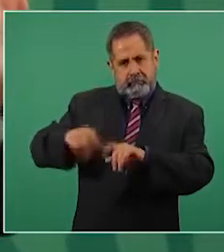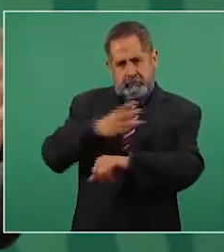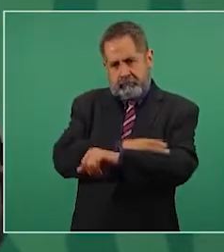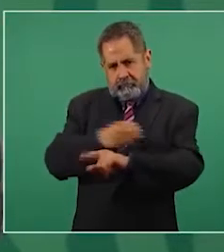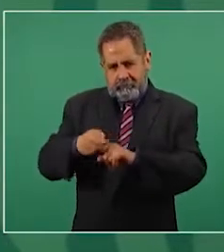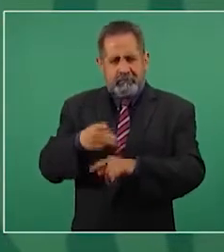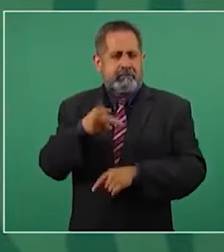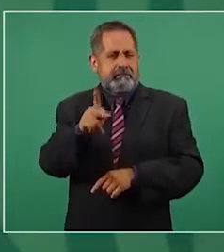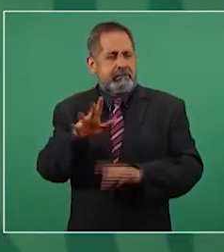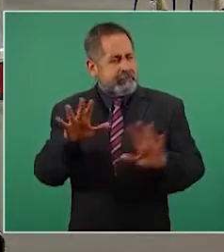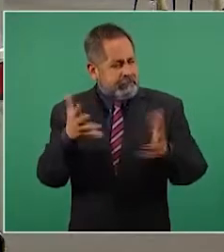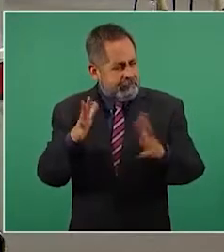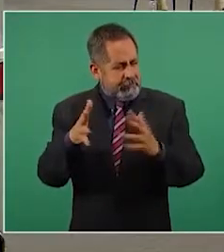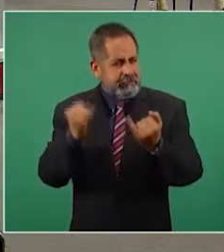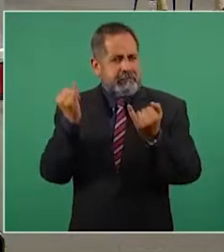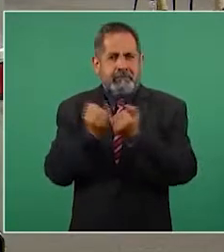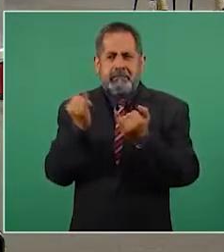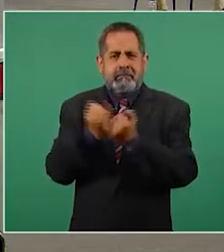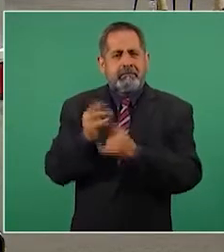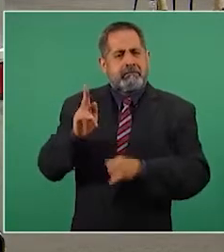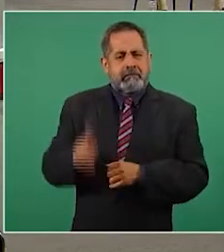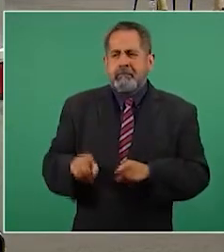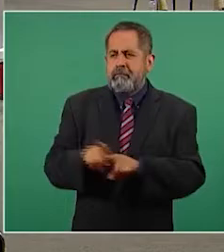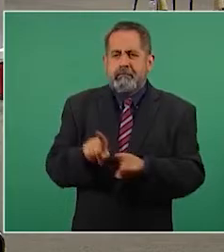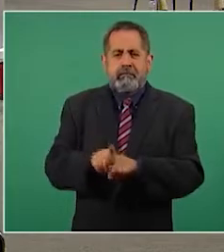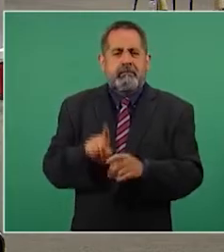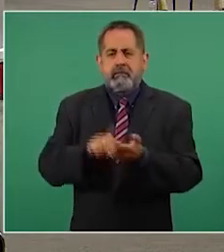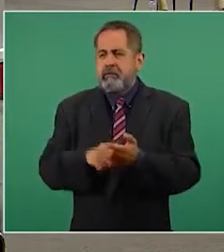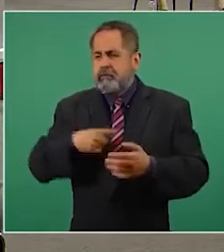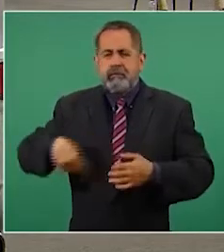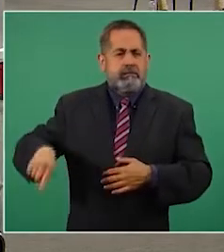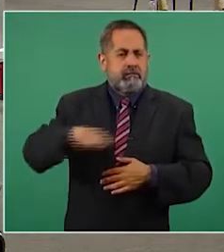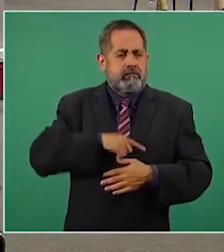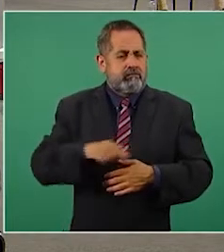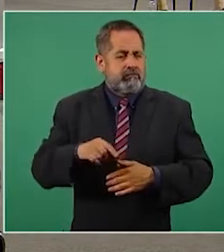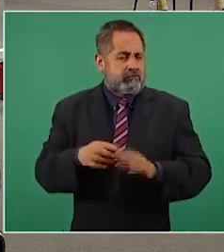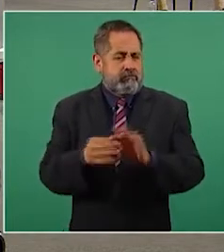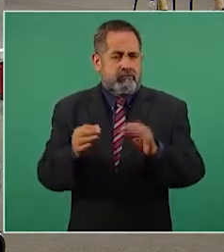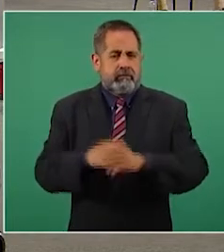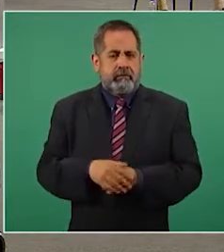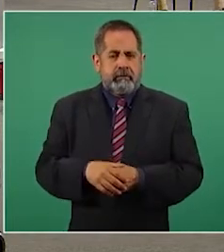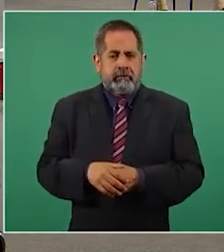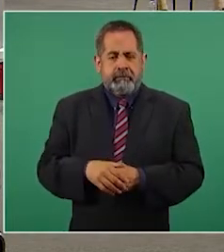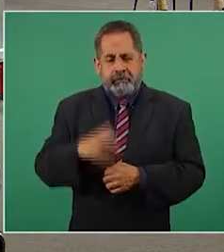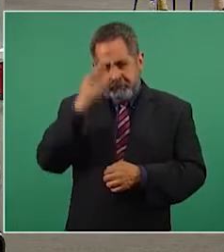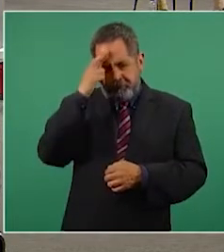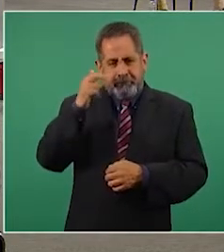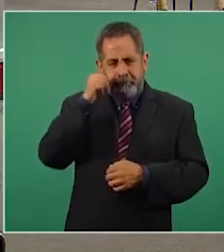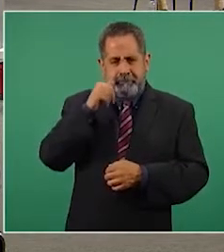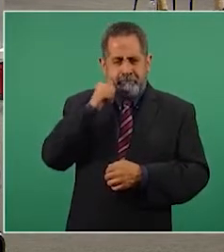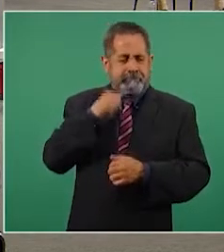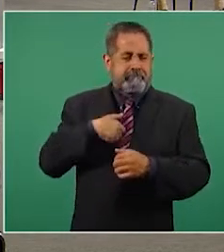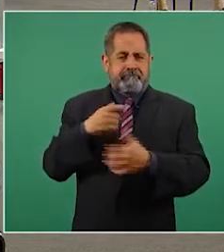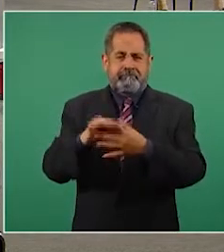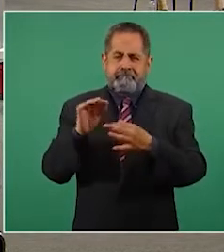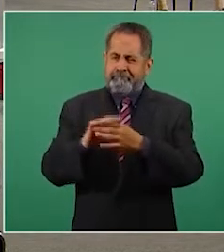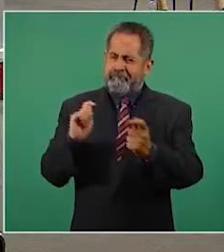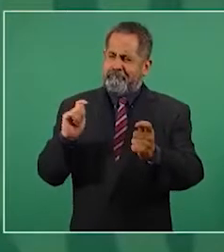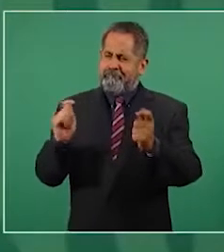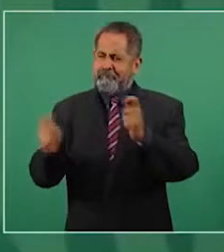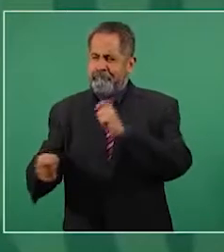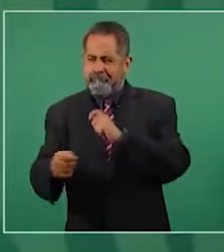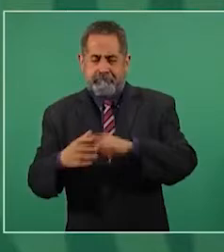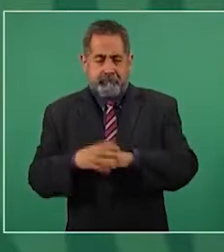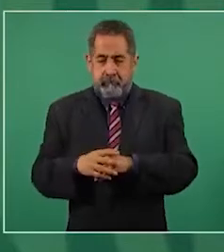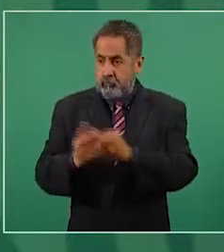algo parecido a lo que estamos viviendo. Entonces, siempre hablo de la transición, de que lo nuevo no